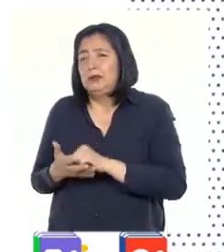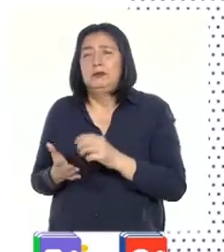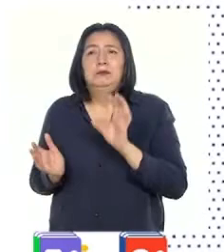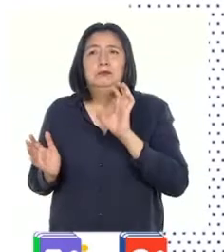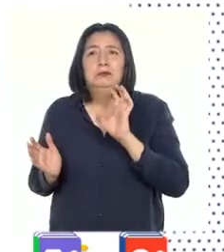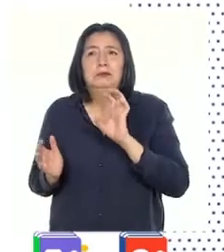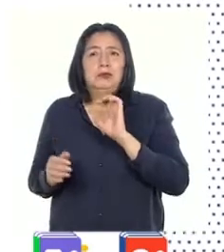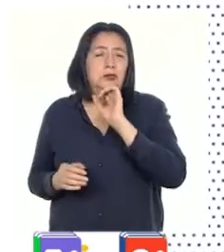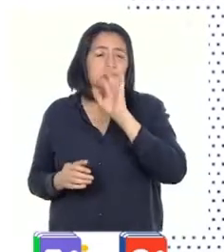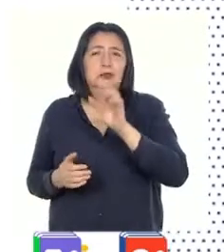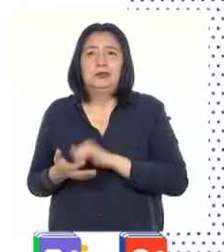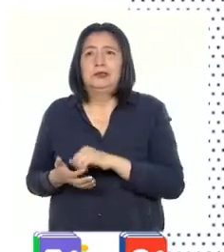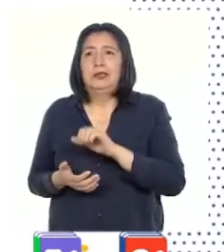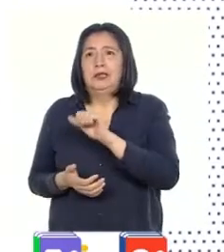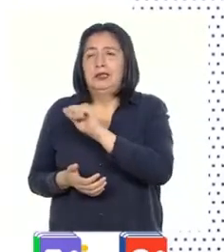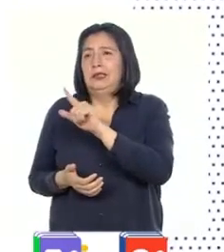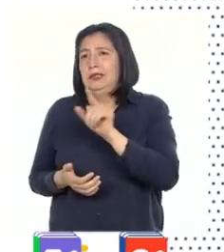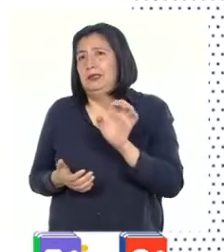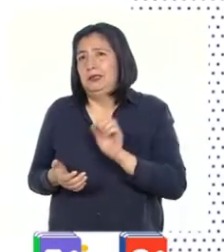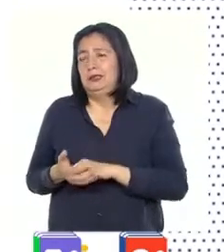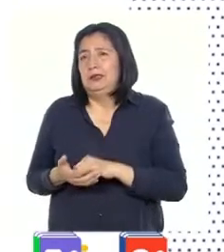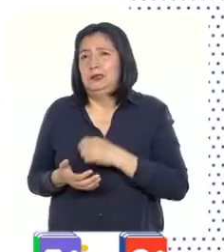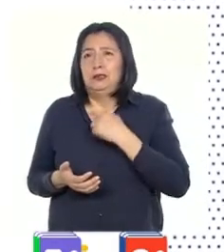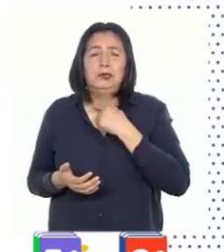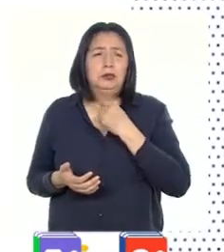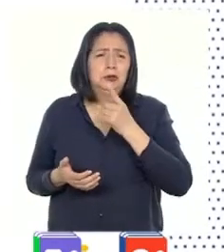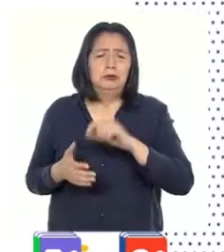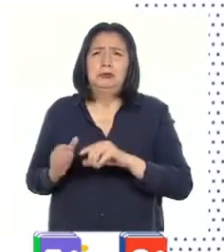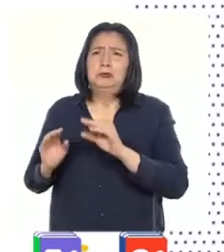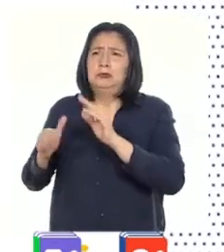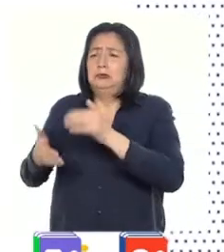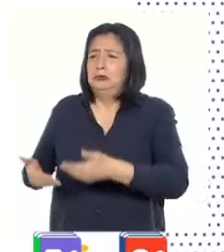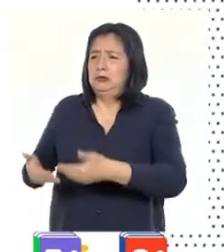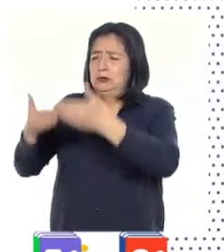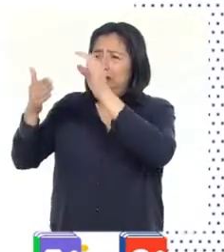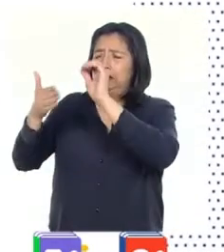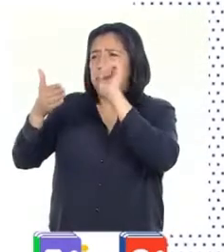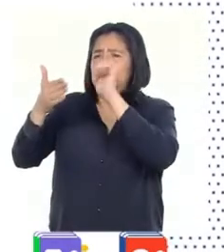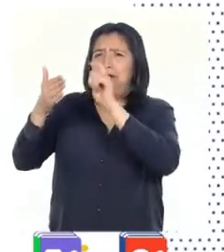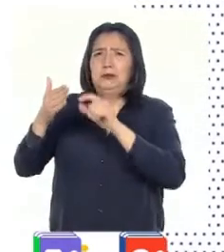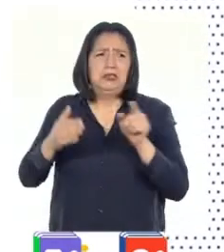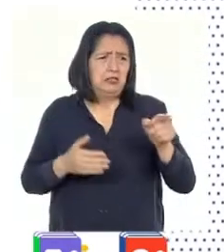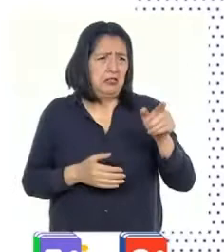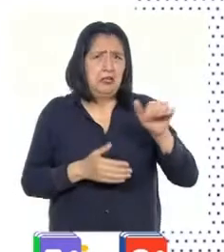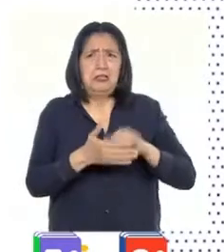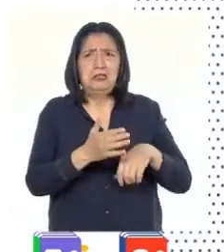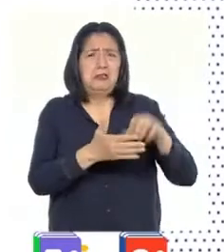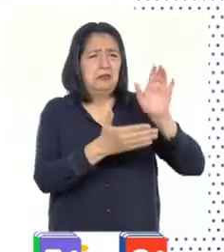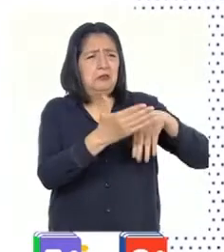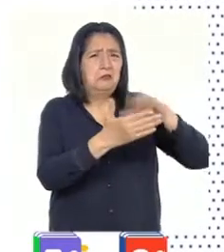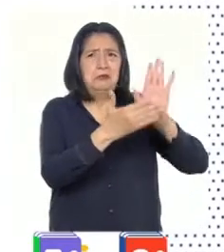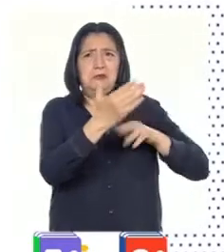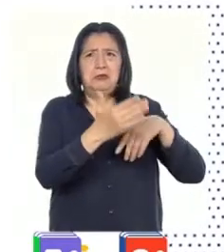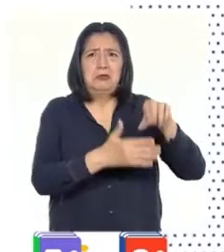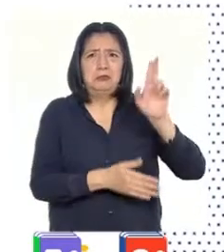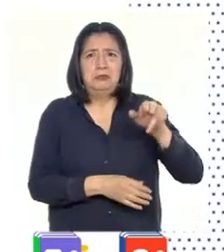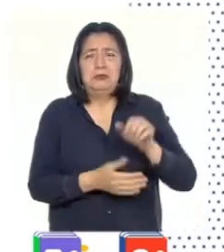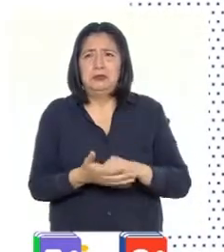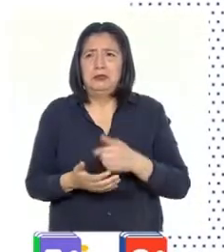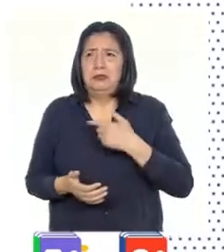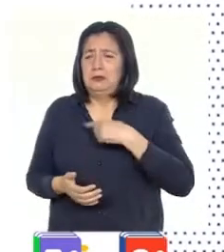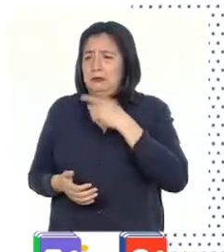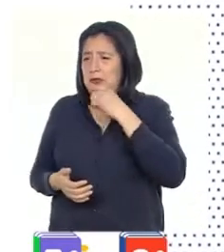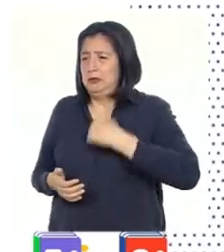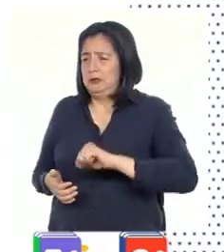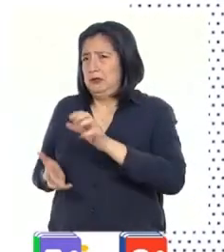dice Ale, le gusta, quiere arreglar una pared de una casa y Ale es la que agarra cemento, le pega, lo lija y lo pinta. Y